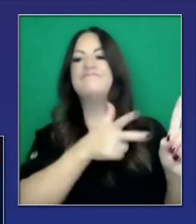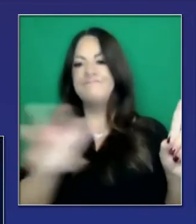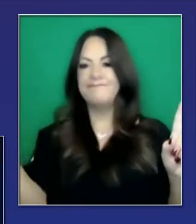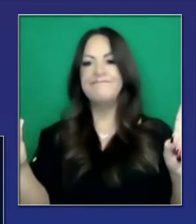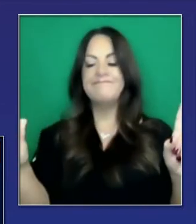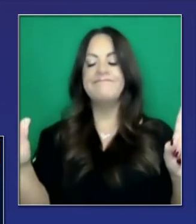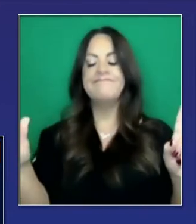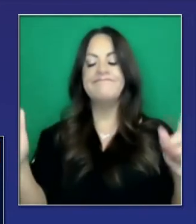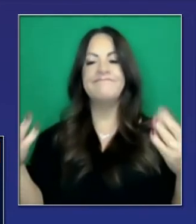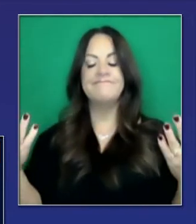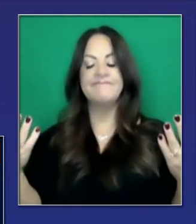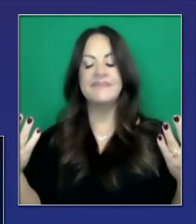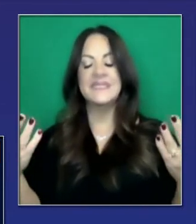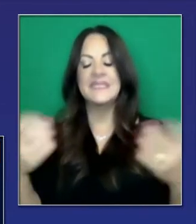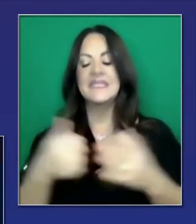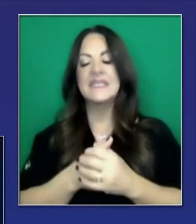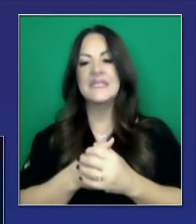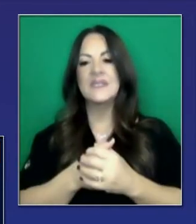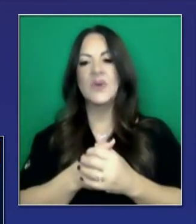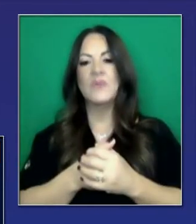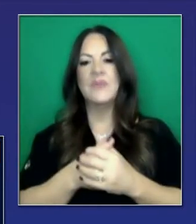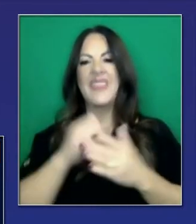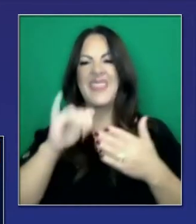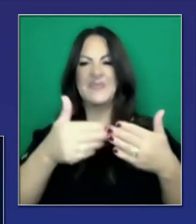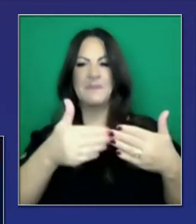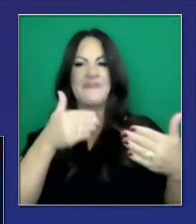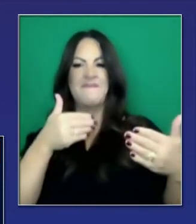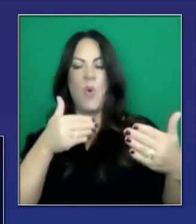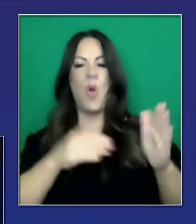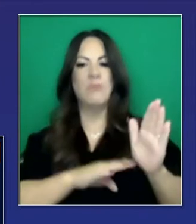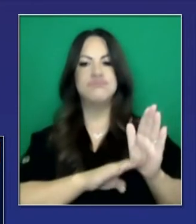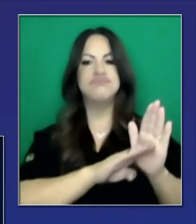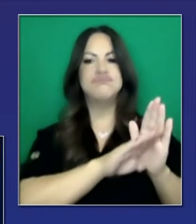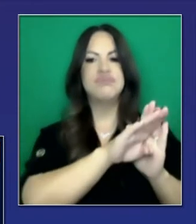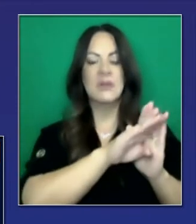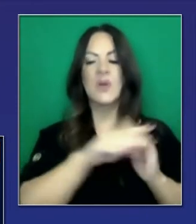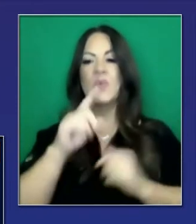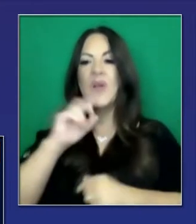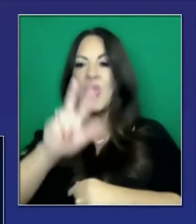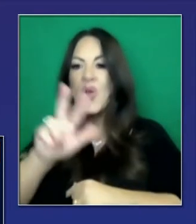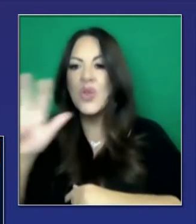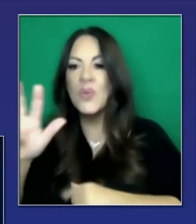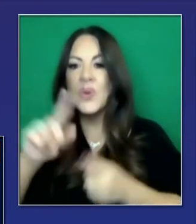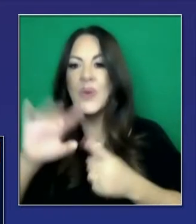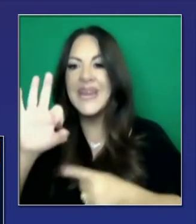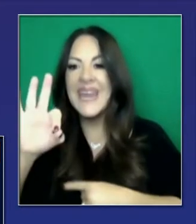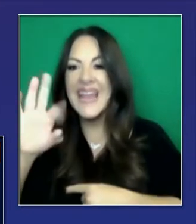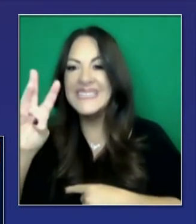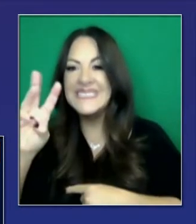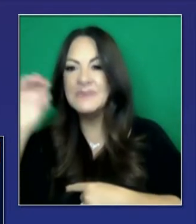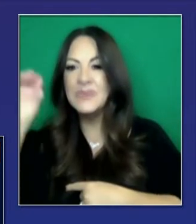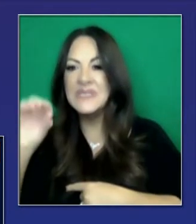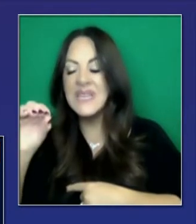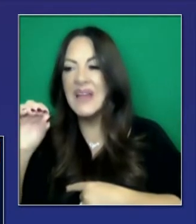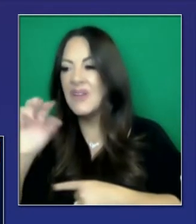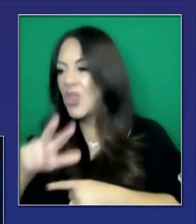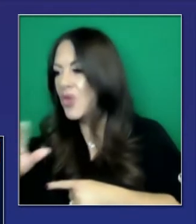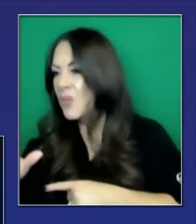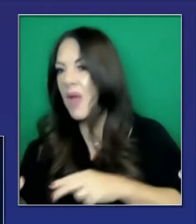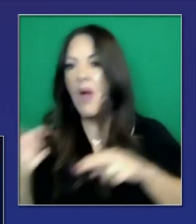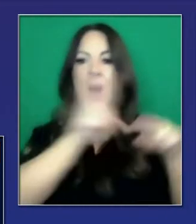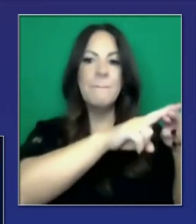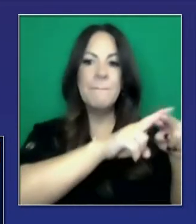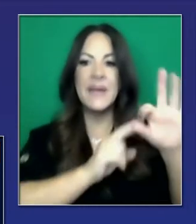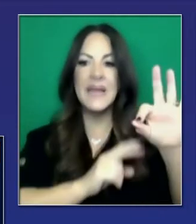ambulancias, el 33% antes de este aumento de brotes. 33% a 96% solamente